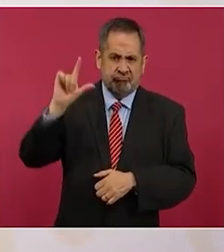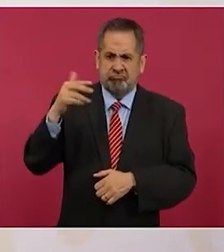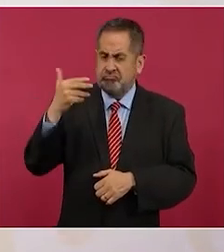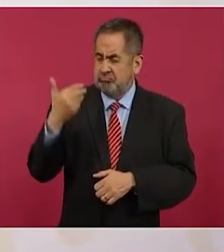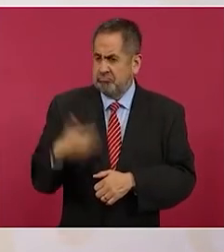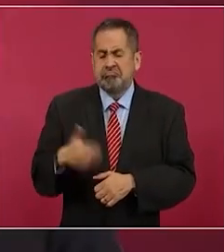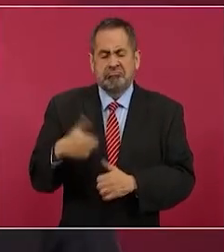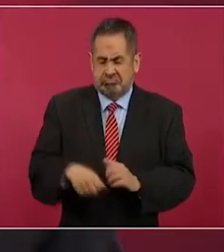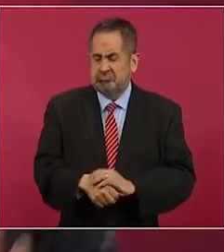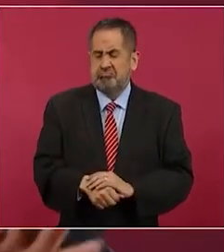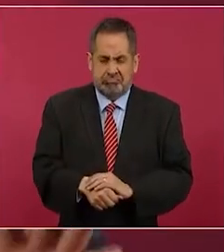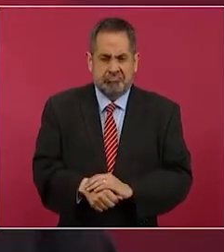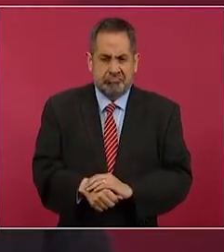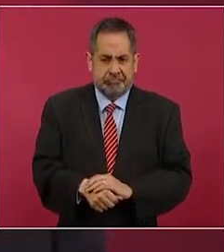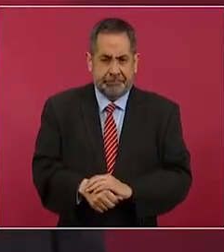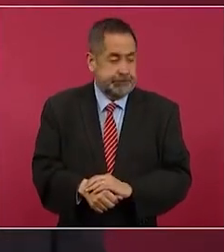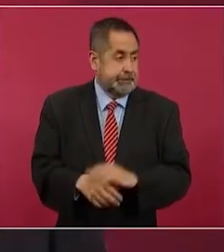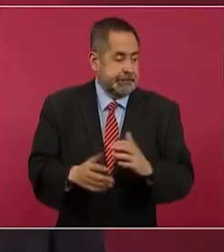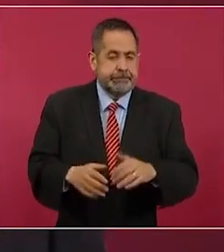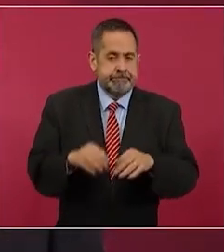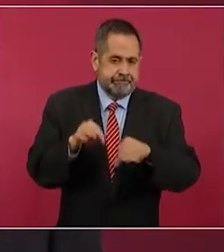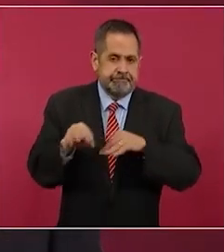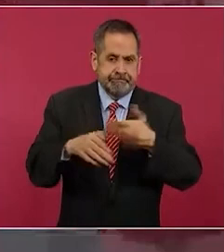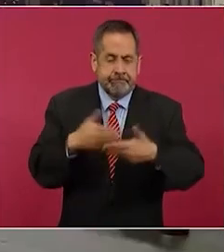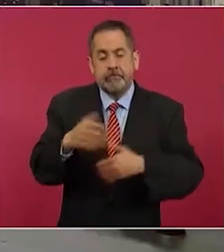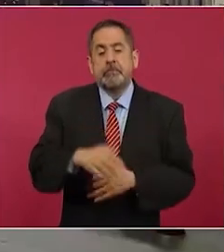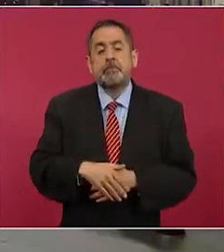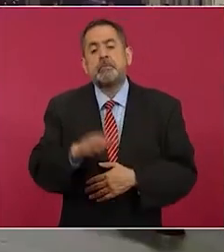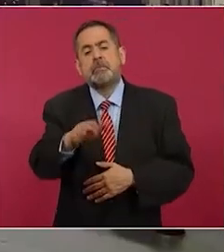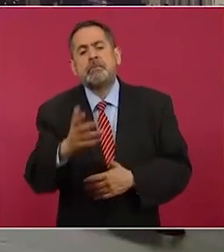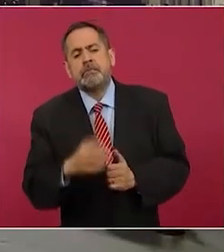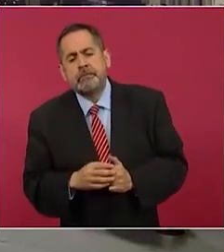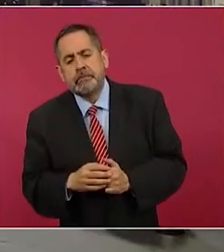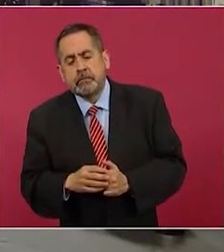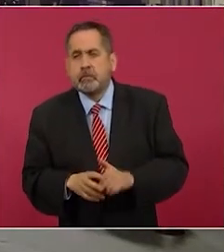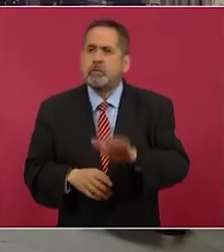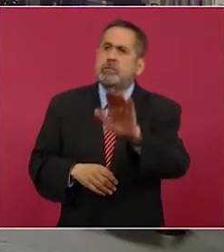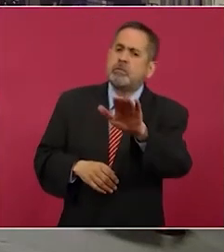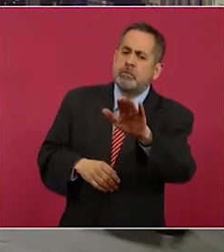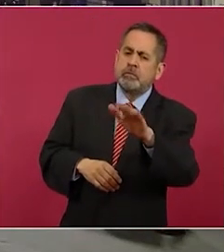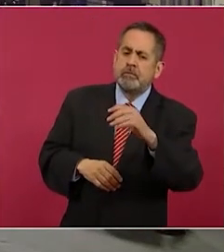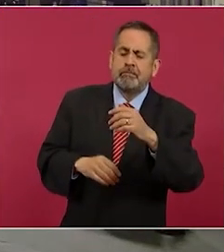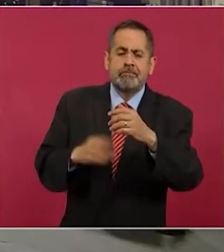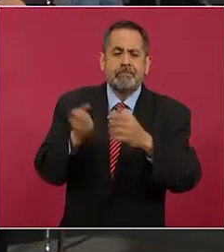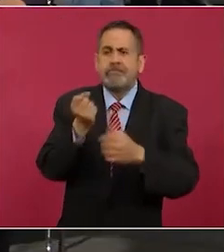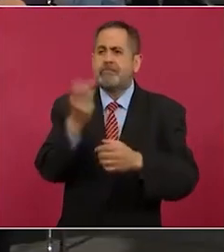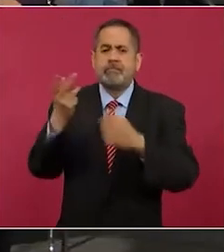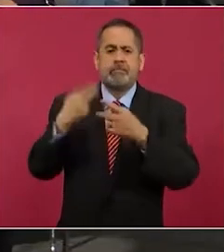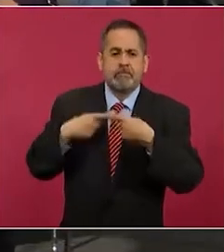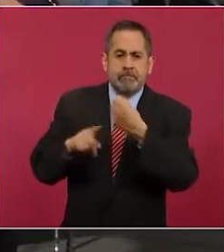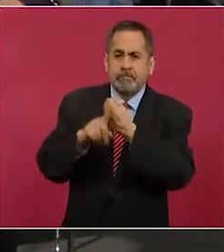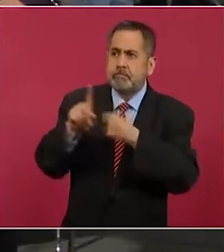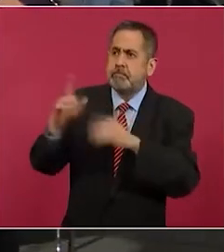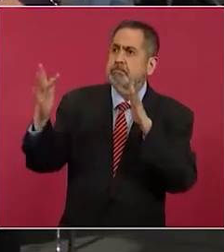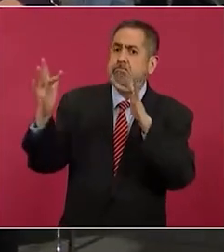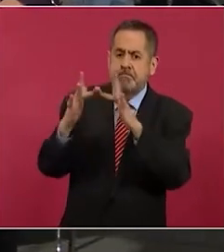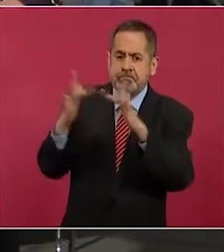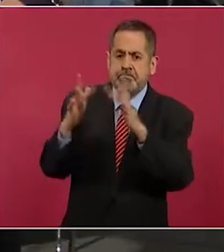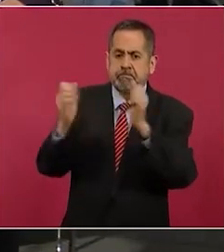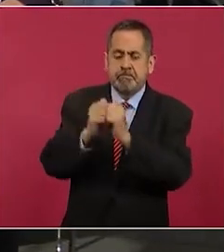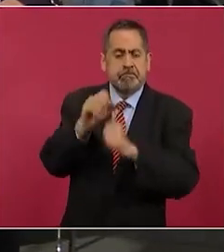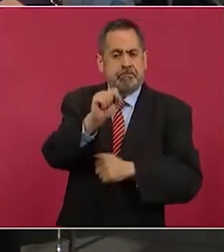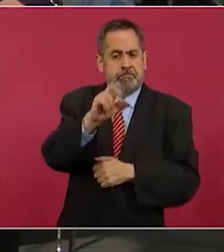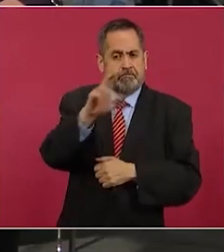Entonces, estamos trabajando en eso. Las personas que tienen estos conflictos podrían hablar con la gente de